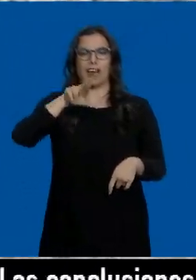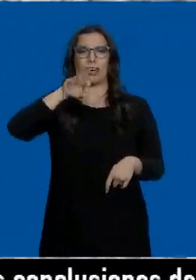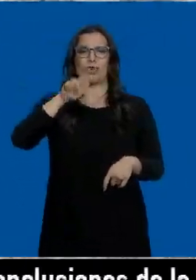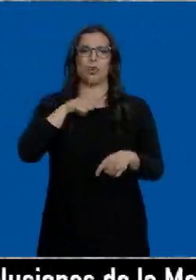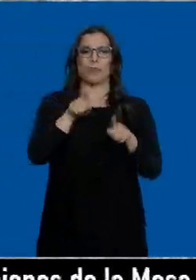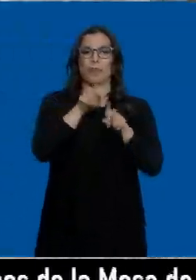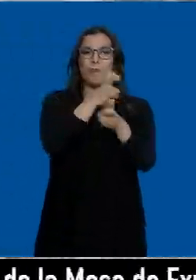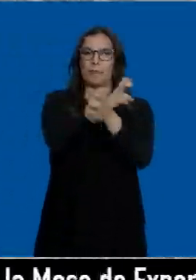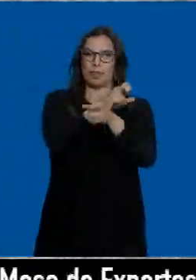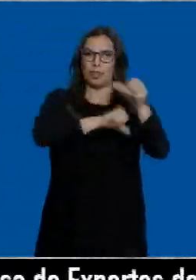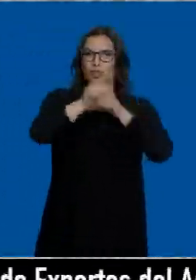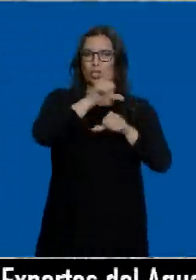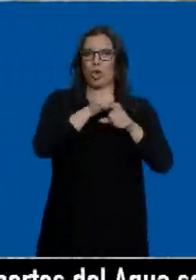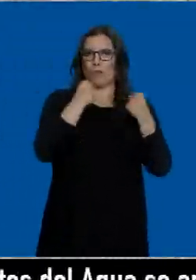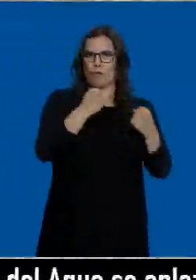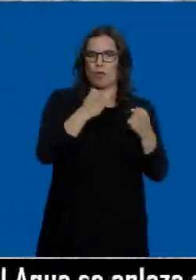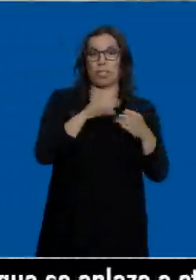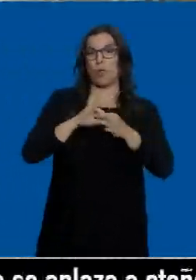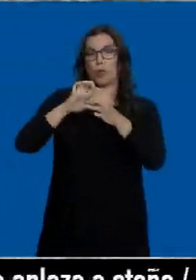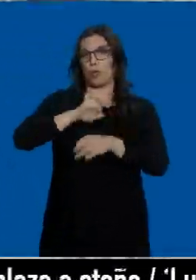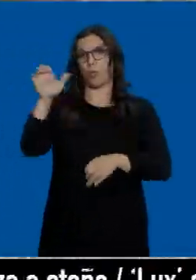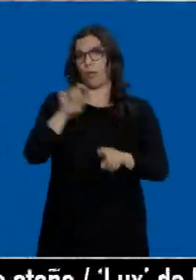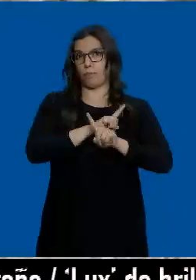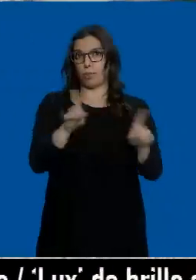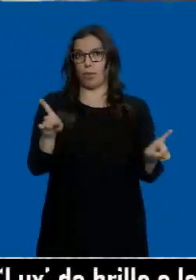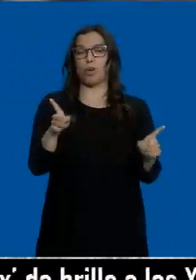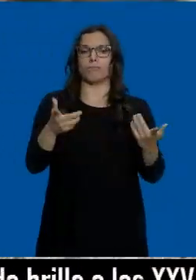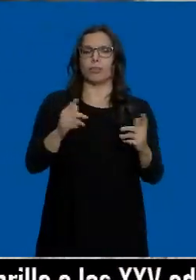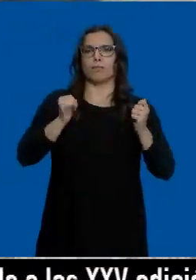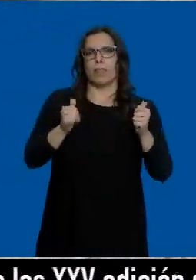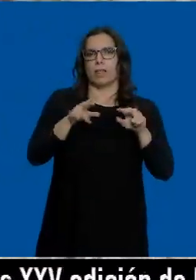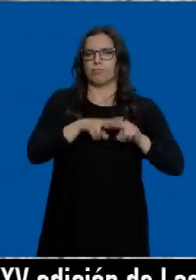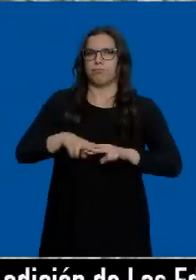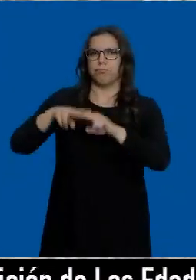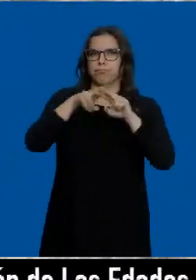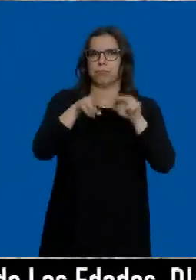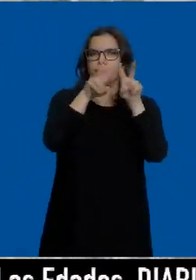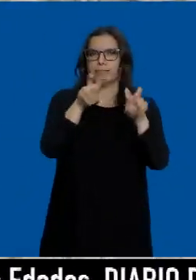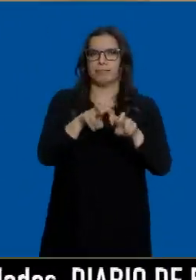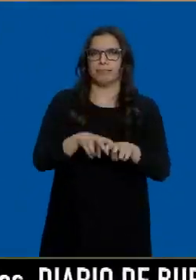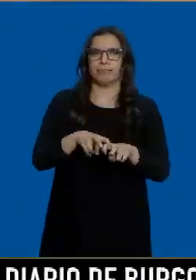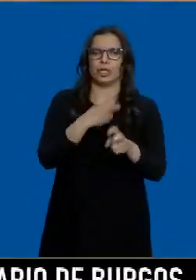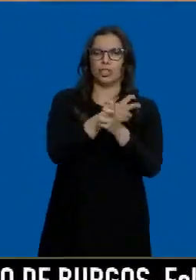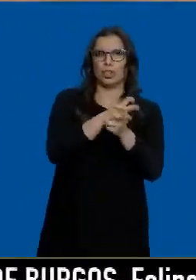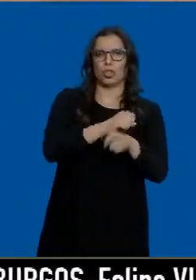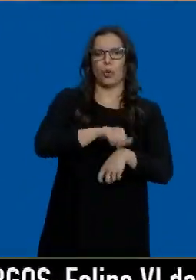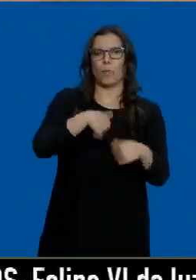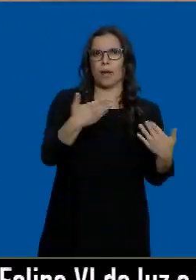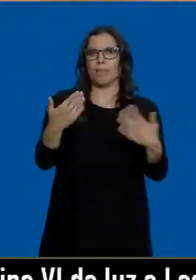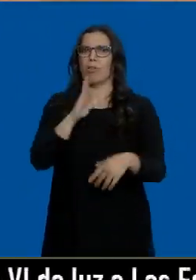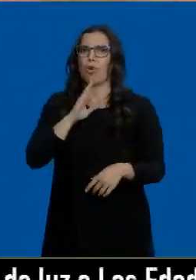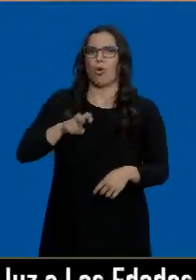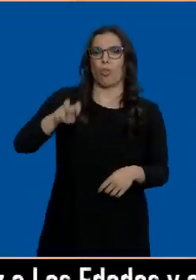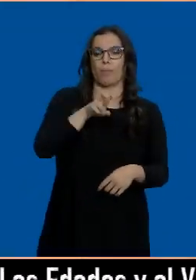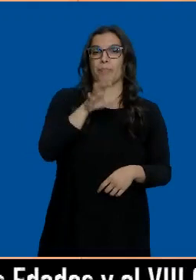muy potente que está prohibido en la Unión Europea. Continúa, por tanto, el análisis para rastrear otros posibles restos tóxicos. Toda la